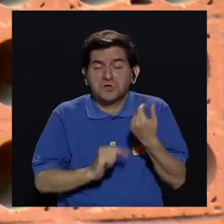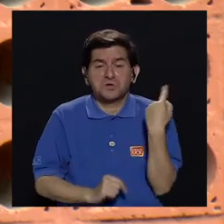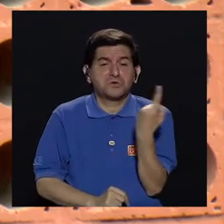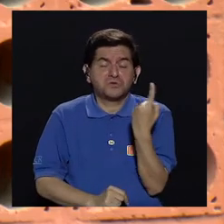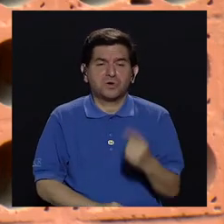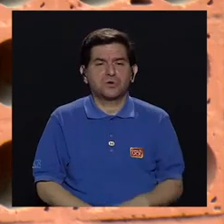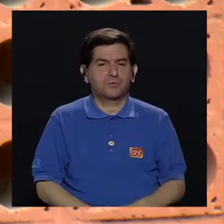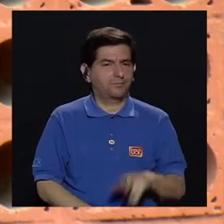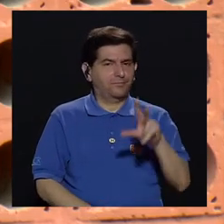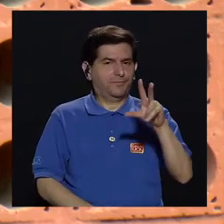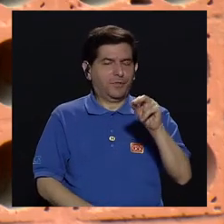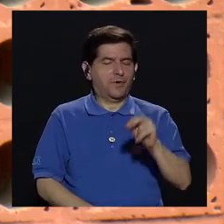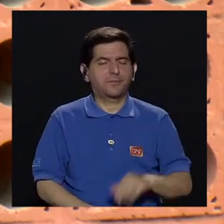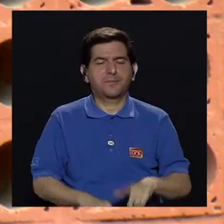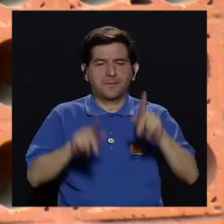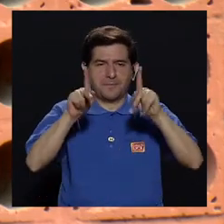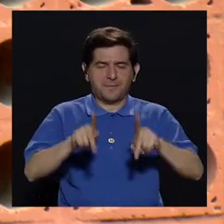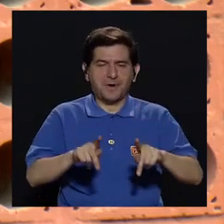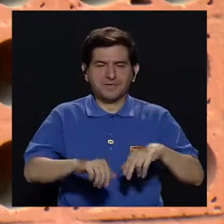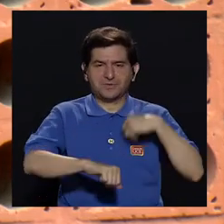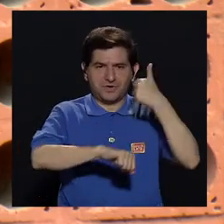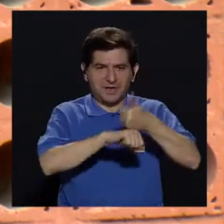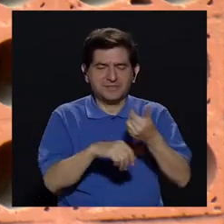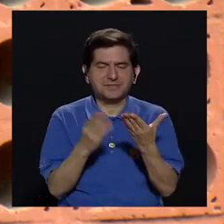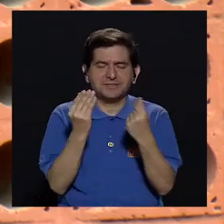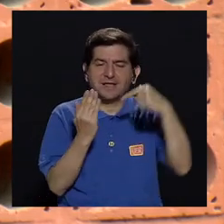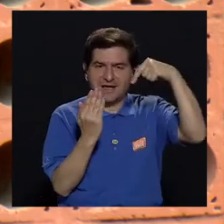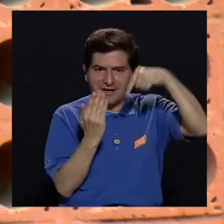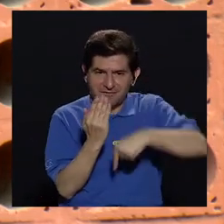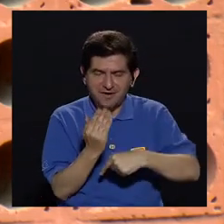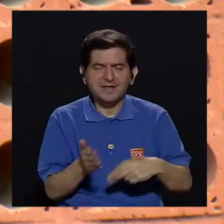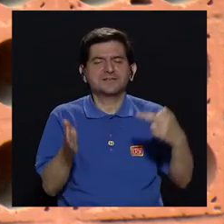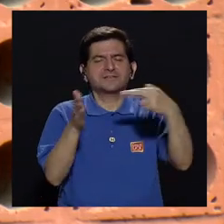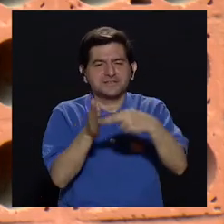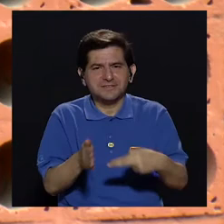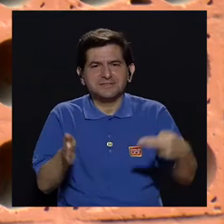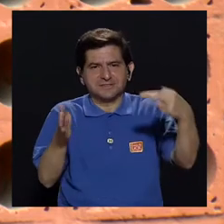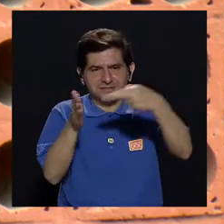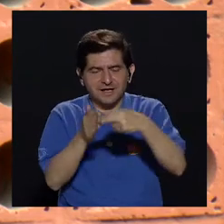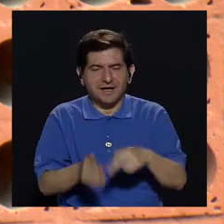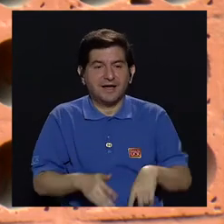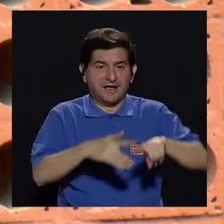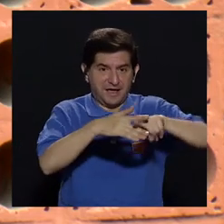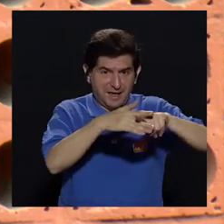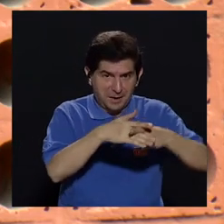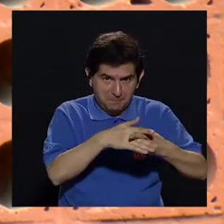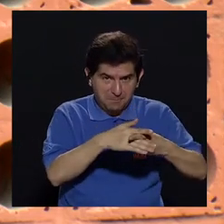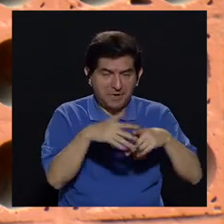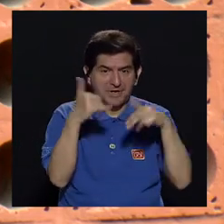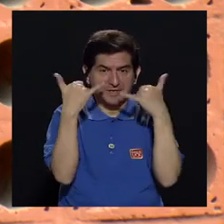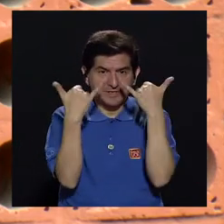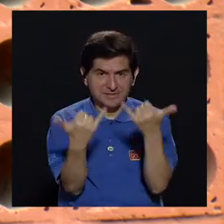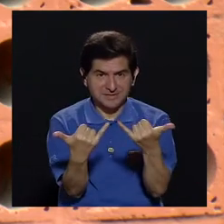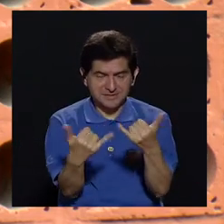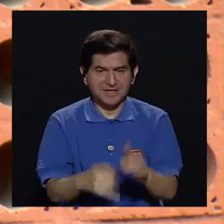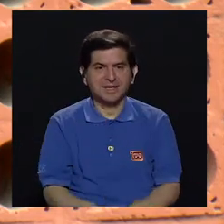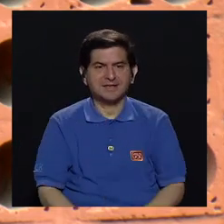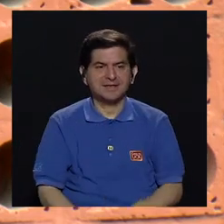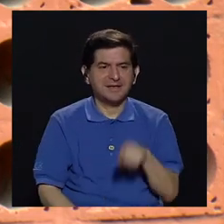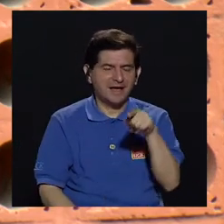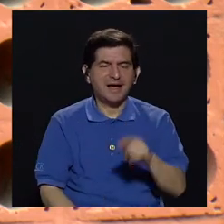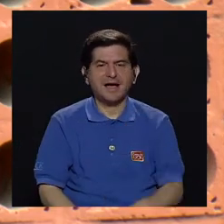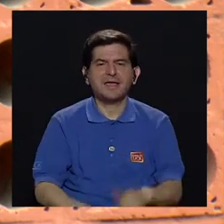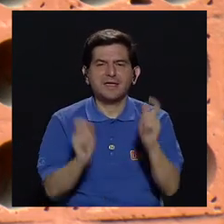el paciente instaura su ataque de pánico, sino que ya es más recurrente, él empieza a poner ciertos